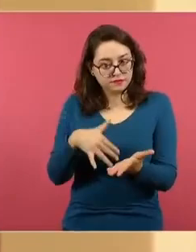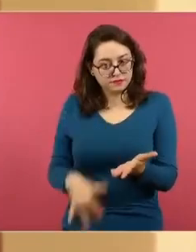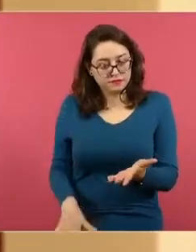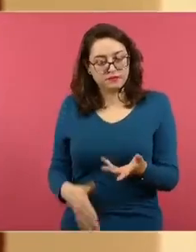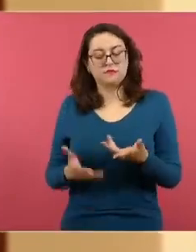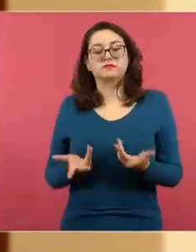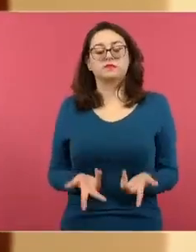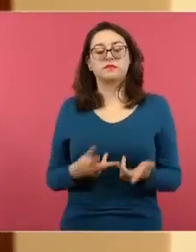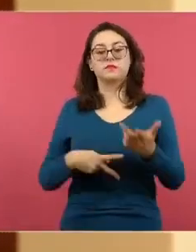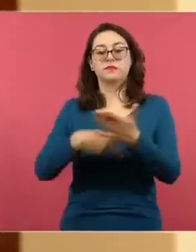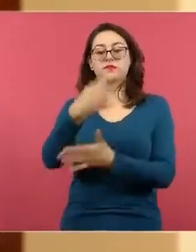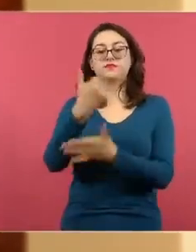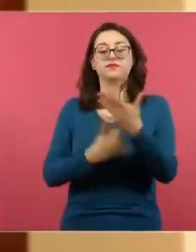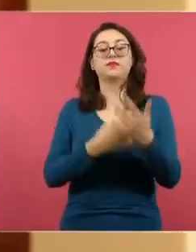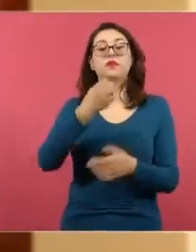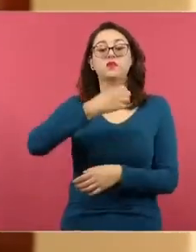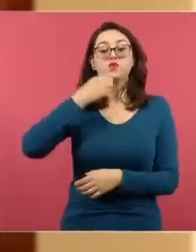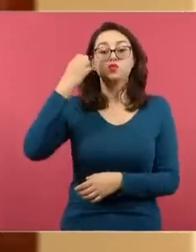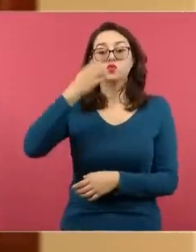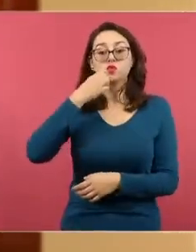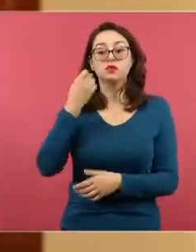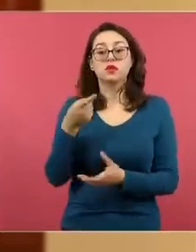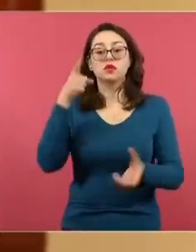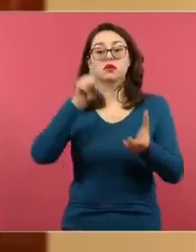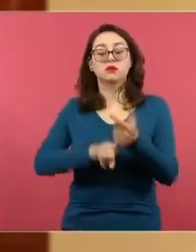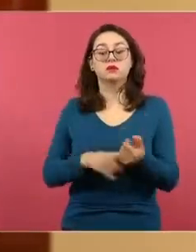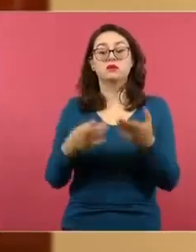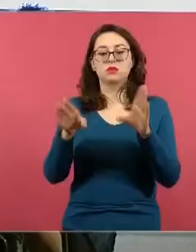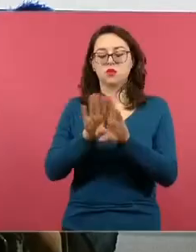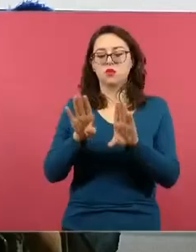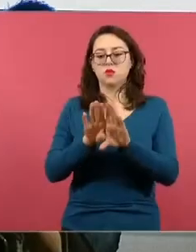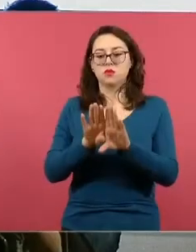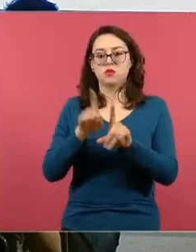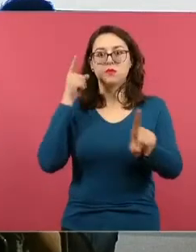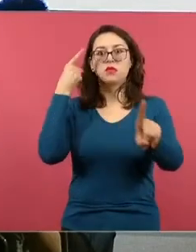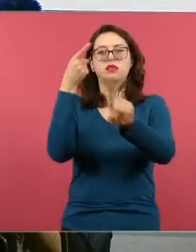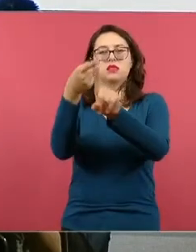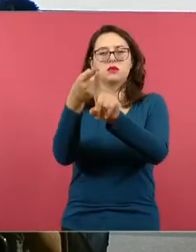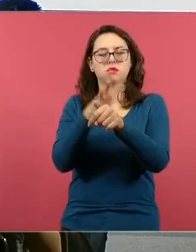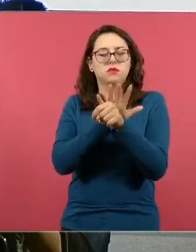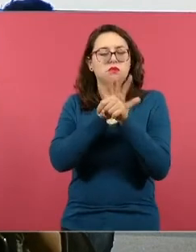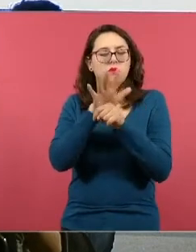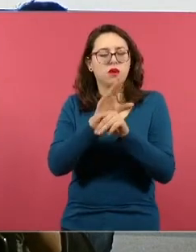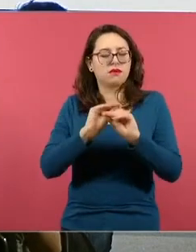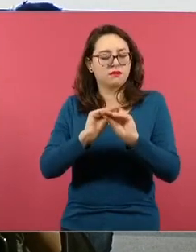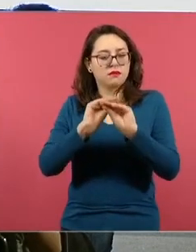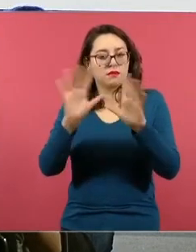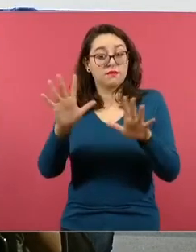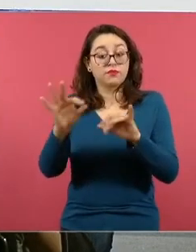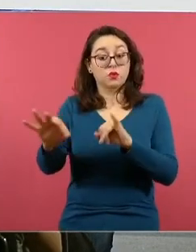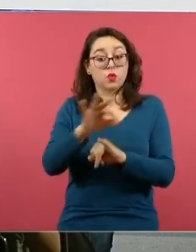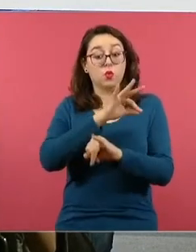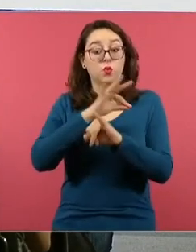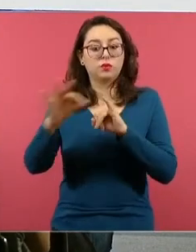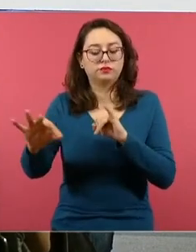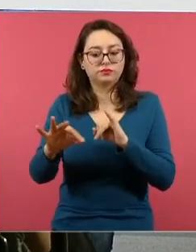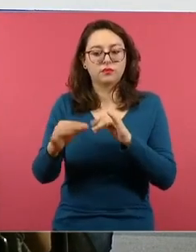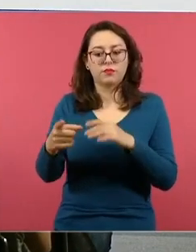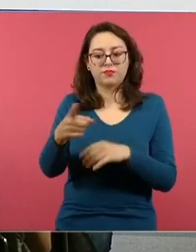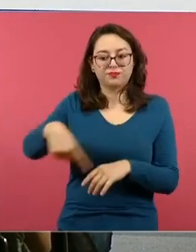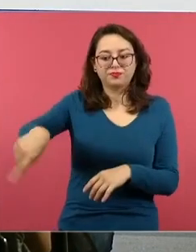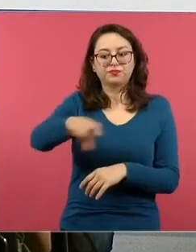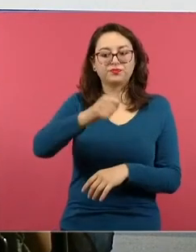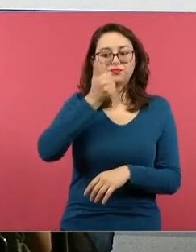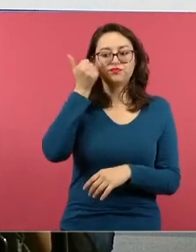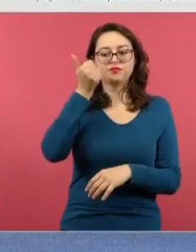el proyecto escolar, tenemos que dejar centrado bien qué es lo que queremos lograr, qué producto van a finalmente lograr los